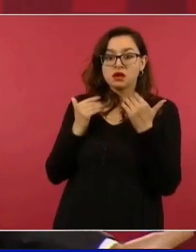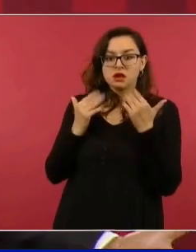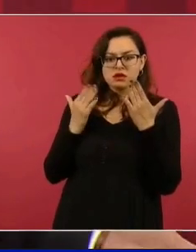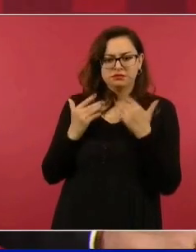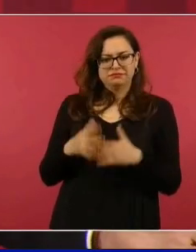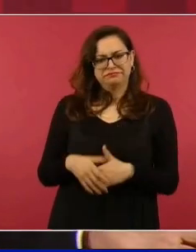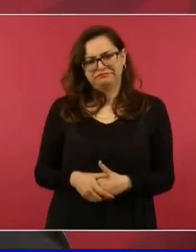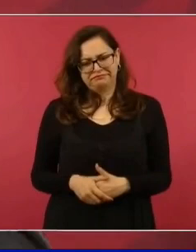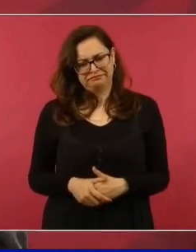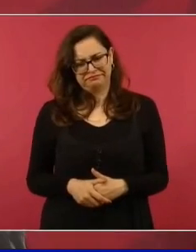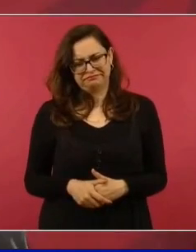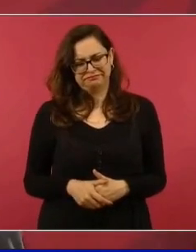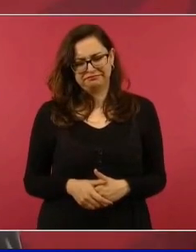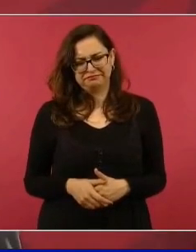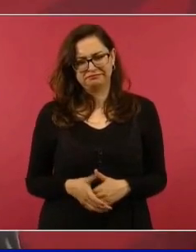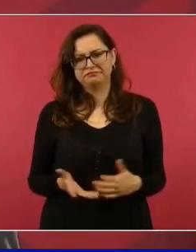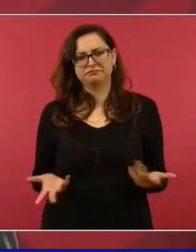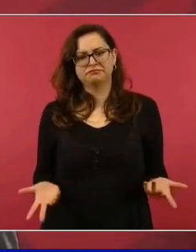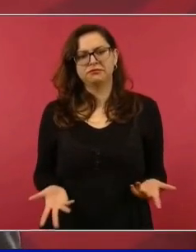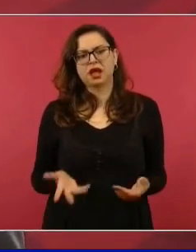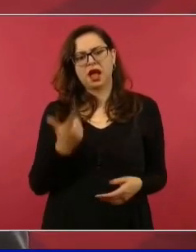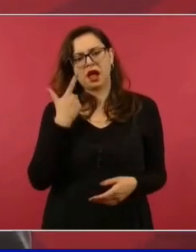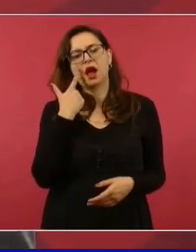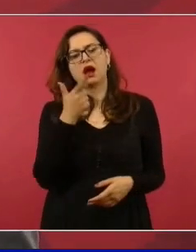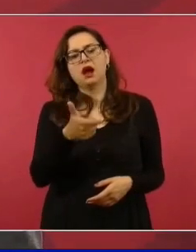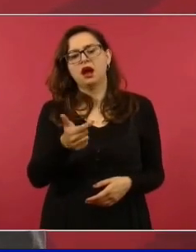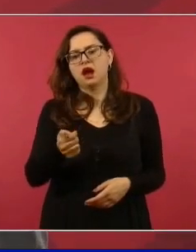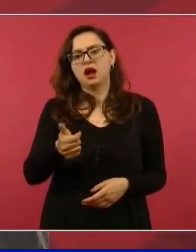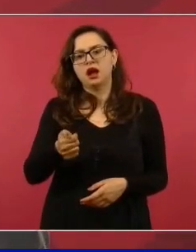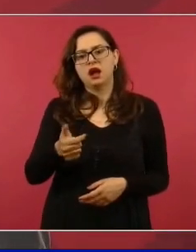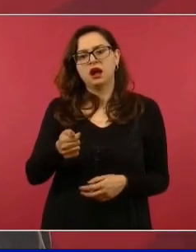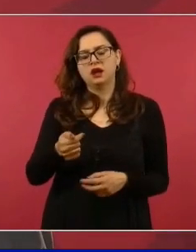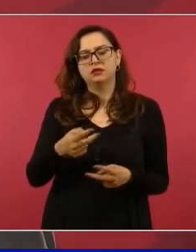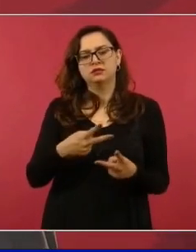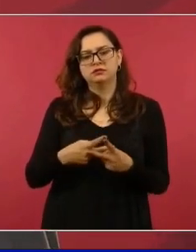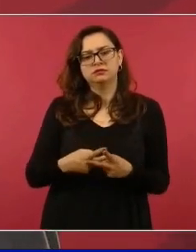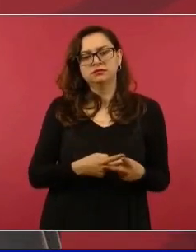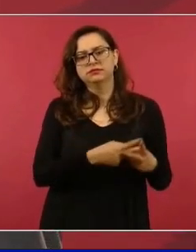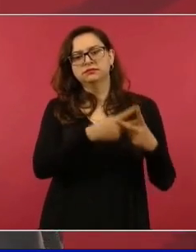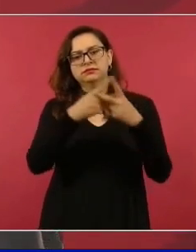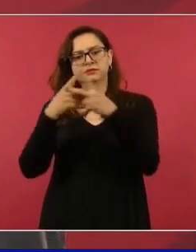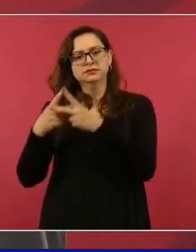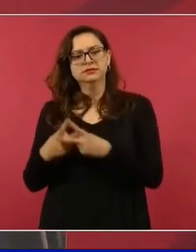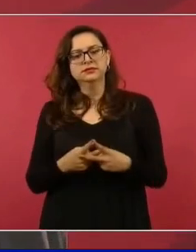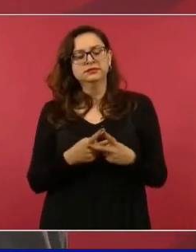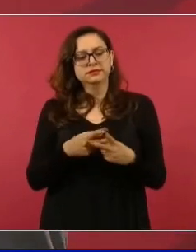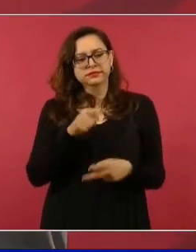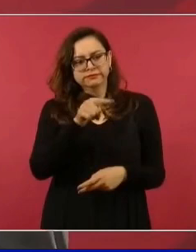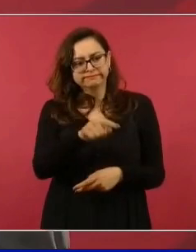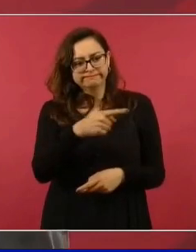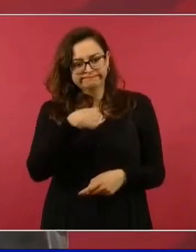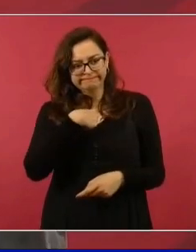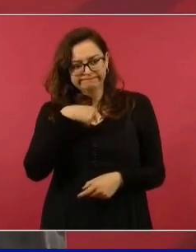se les reprime, se les censura,